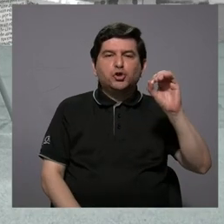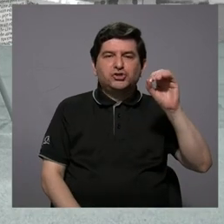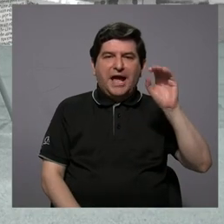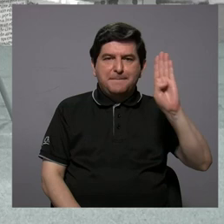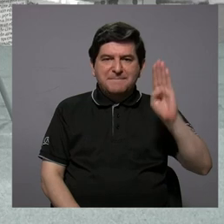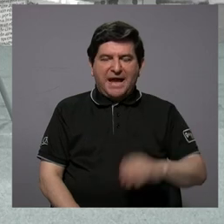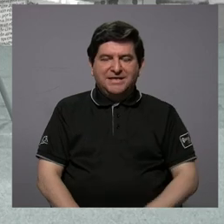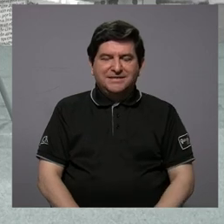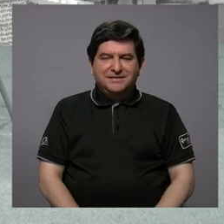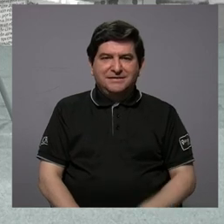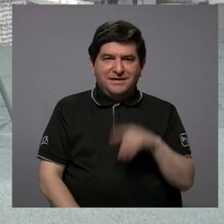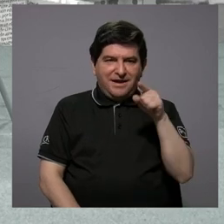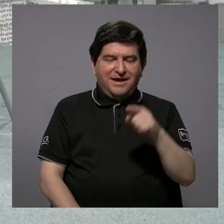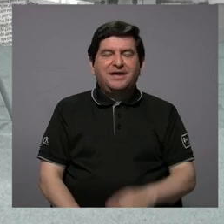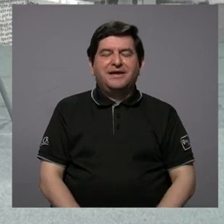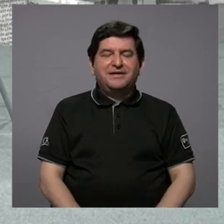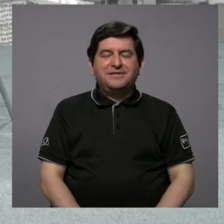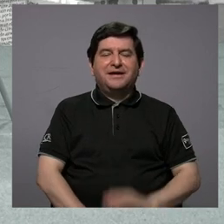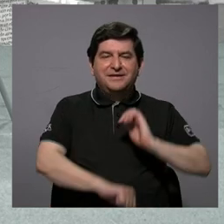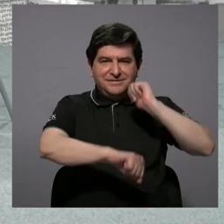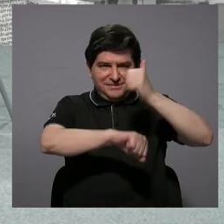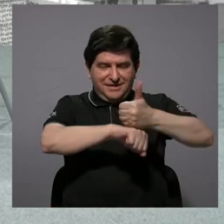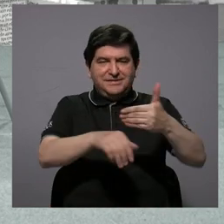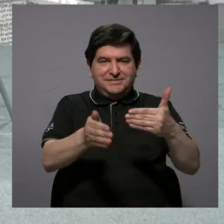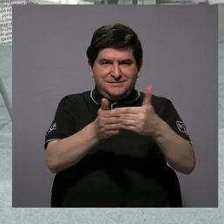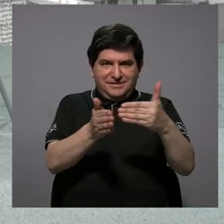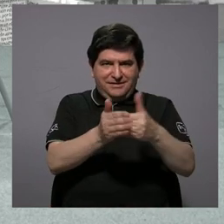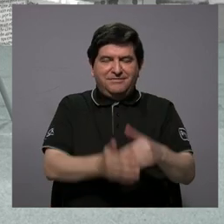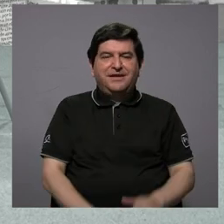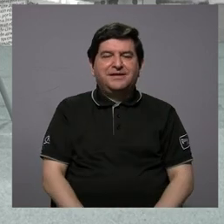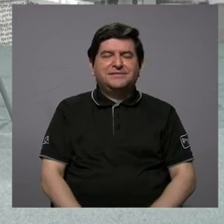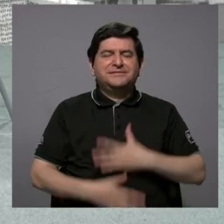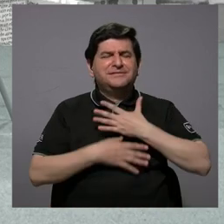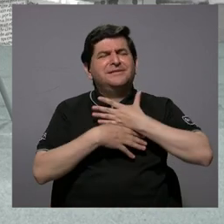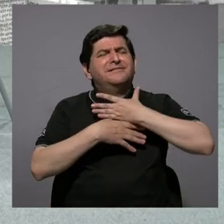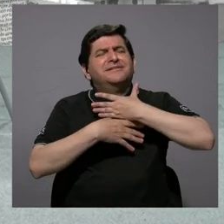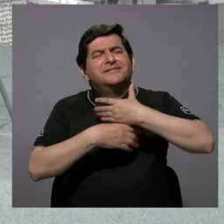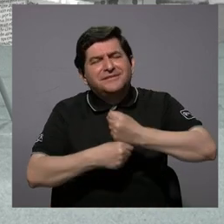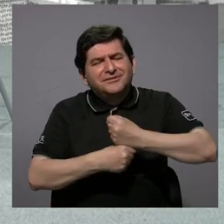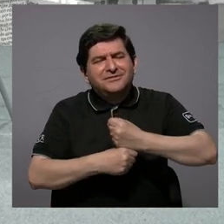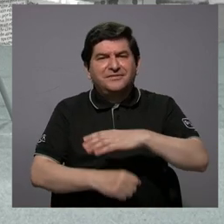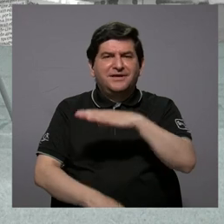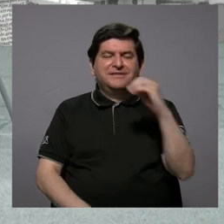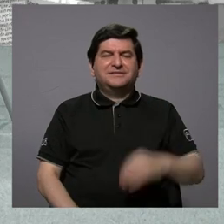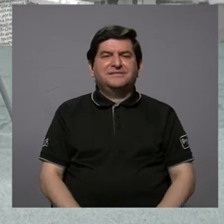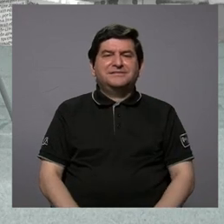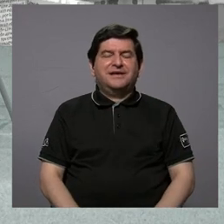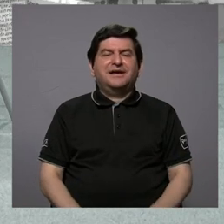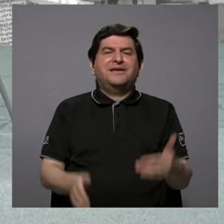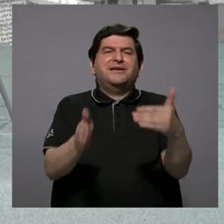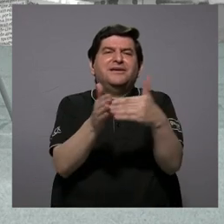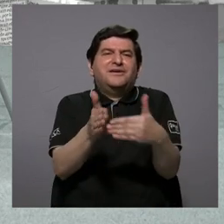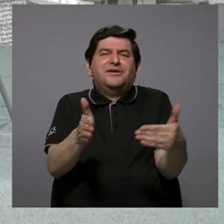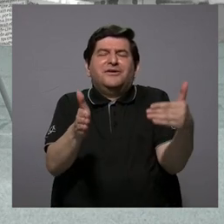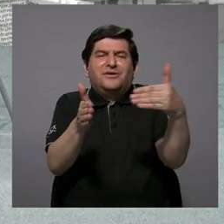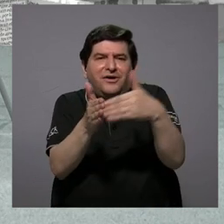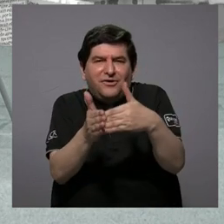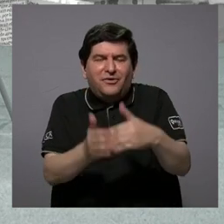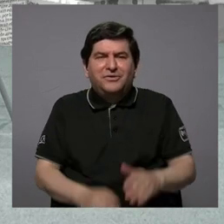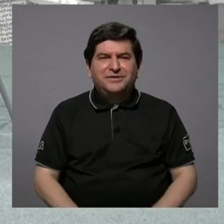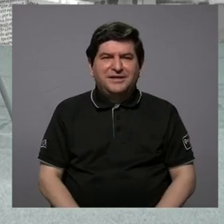quien hoy se le restablece esa confianza y ese retorno de